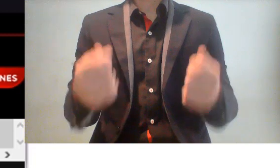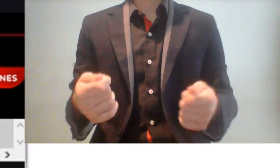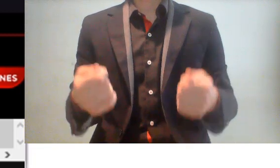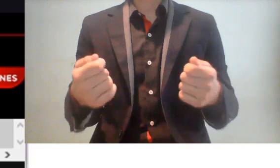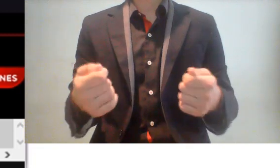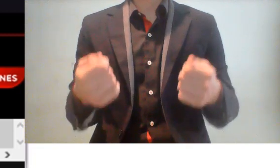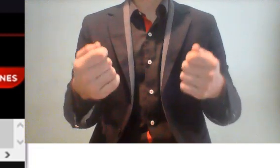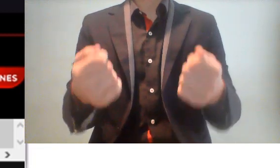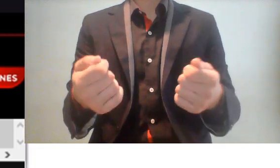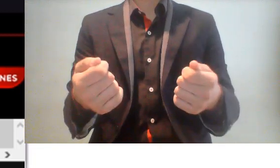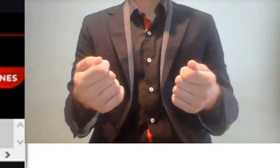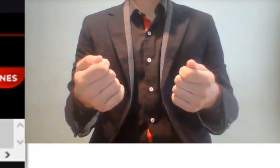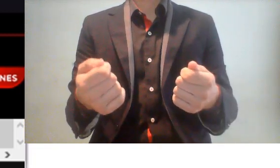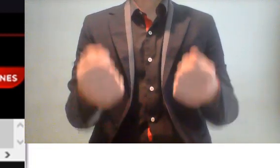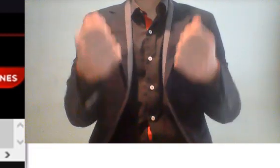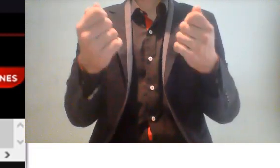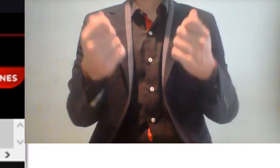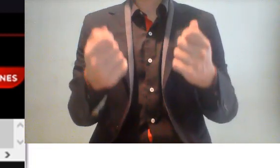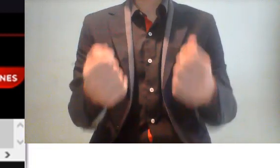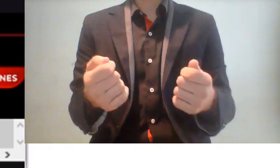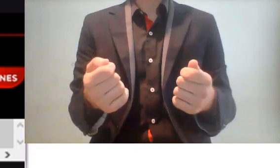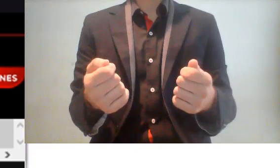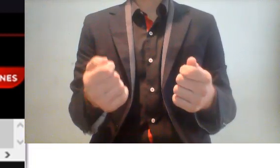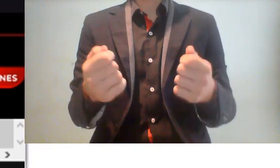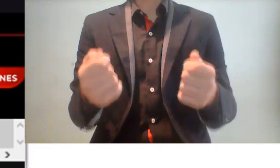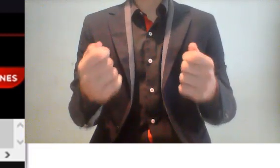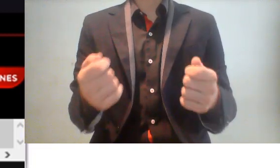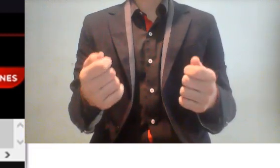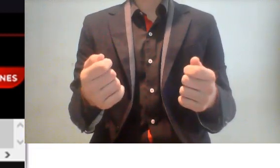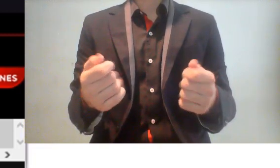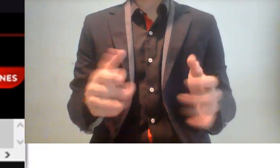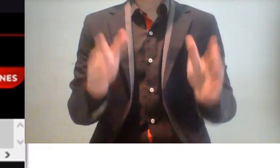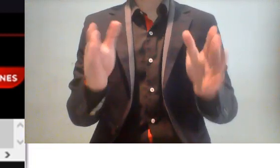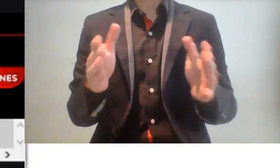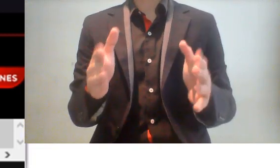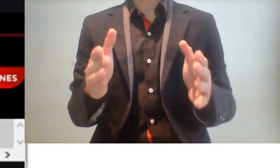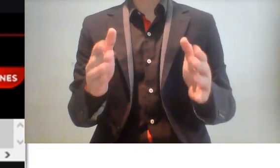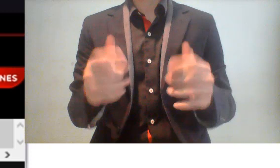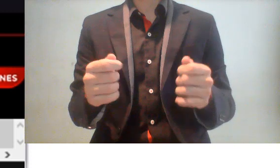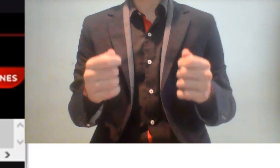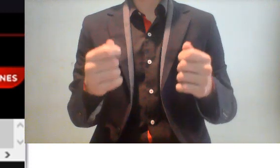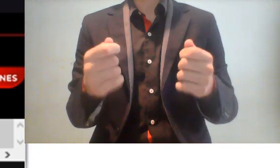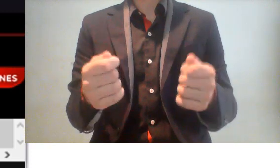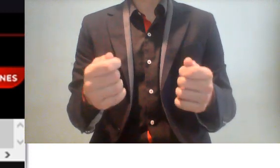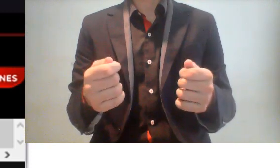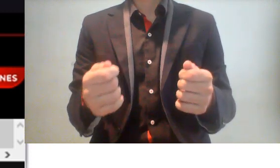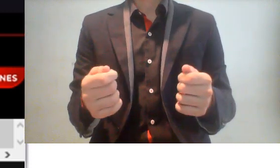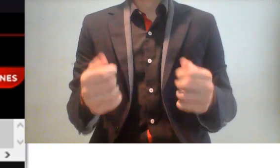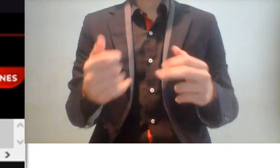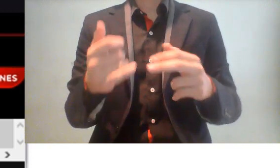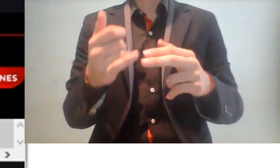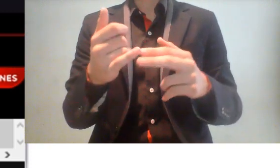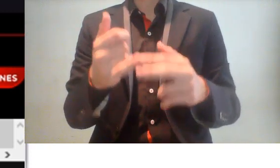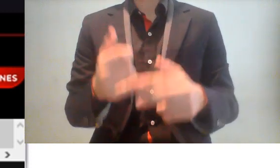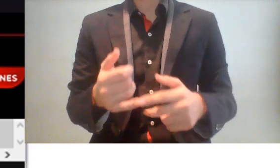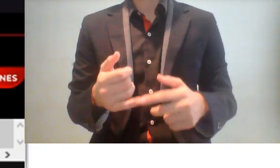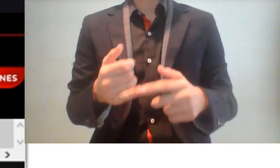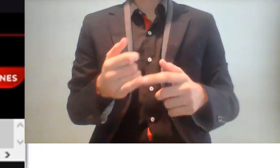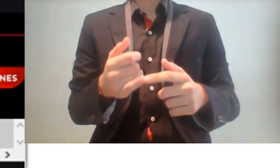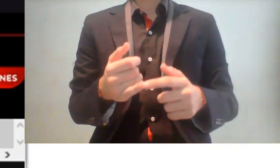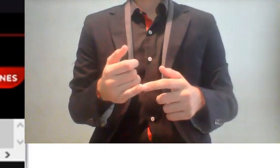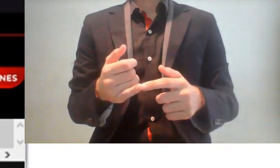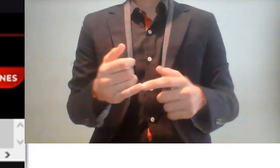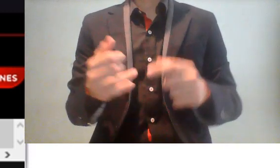que tienen el poder de administrarlo. Y por desgracia, en ocasiones, los que tienen ese poder para administrarlos son personas que están